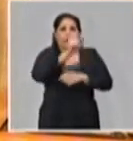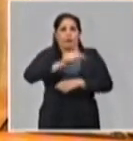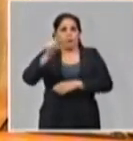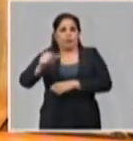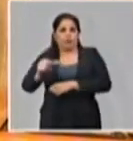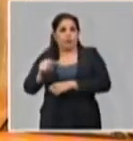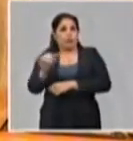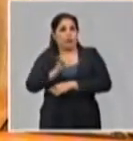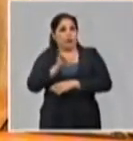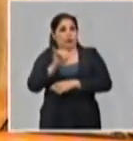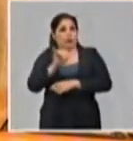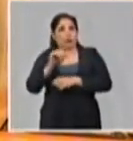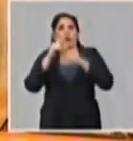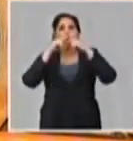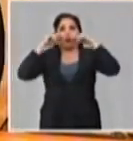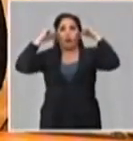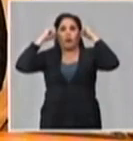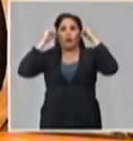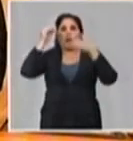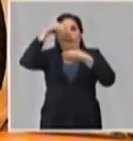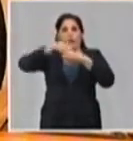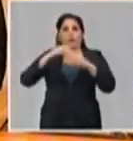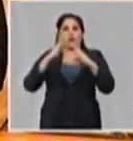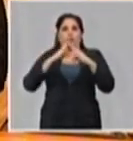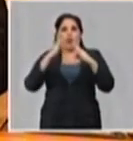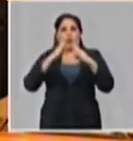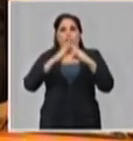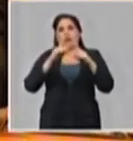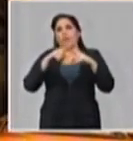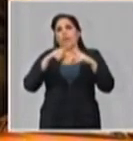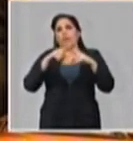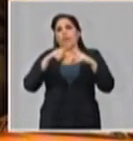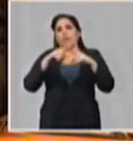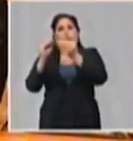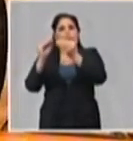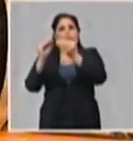por qué no, usar el nasoyucos dentro de la vivienda para no